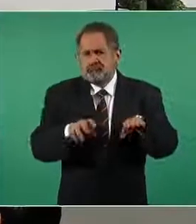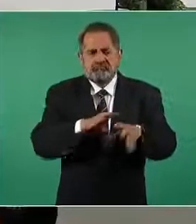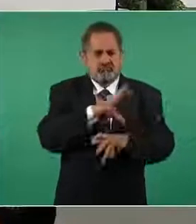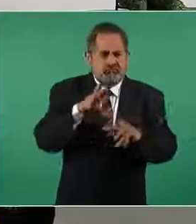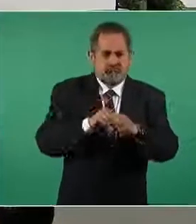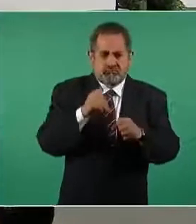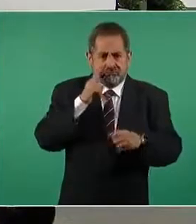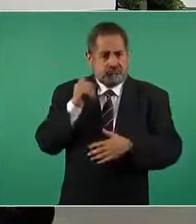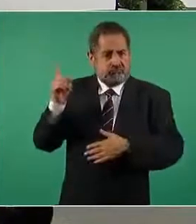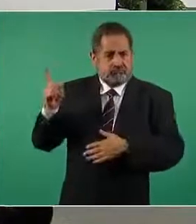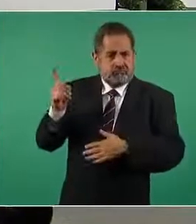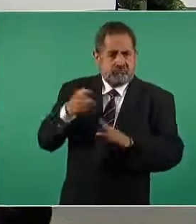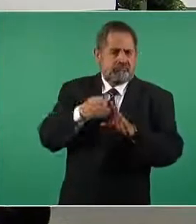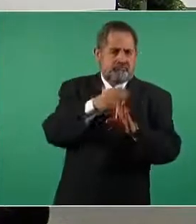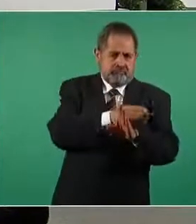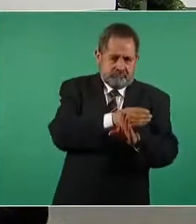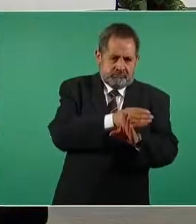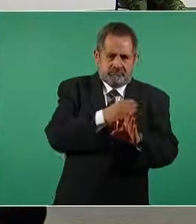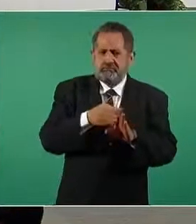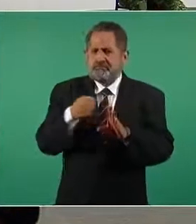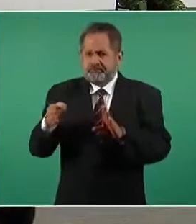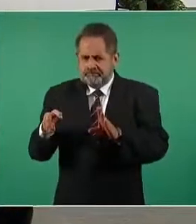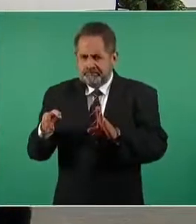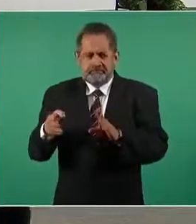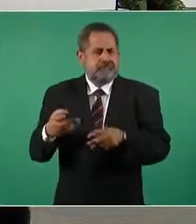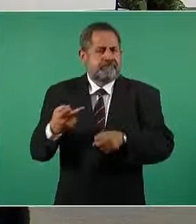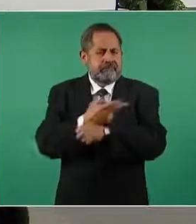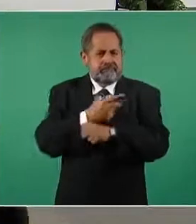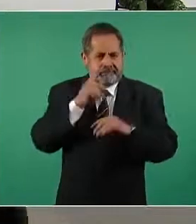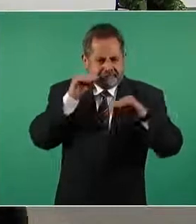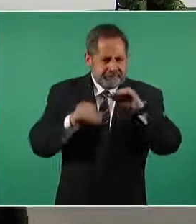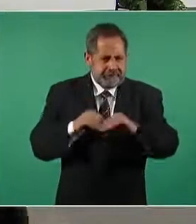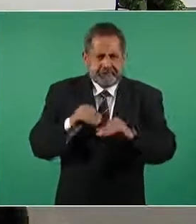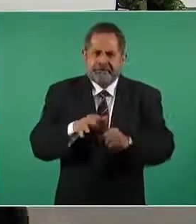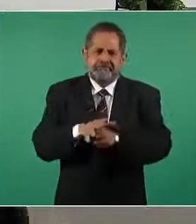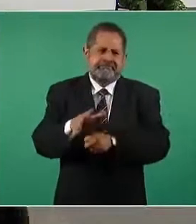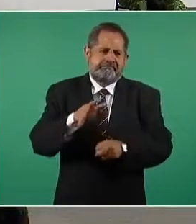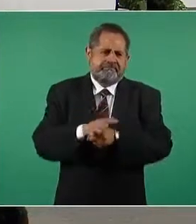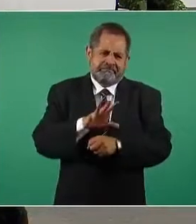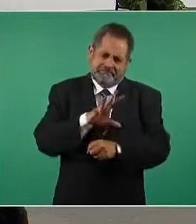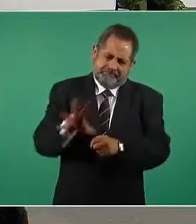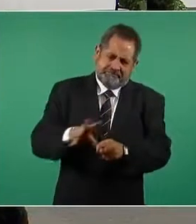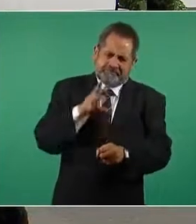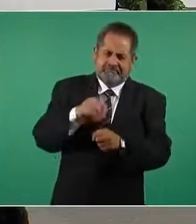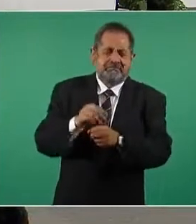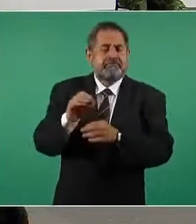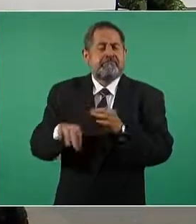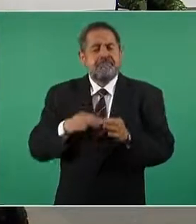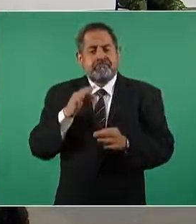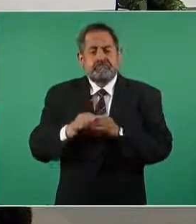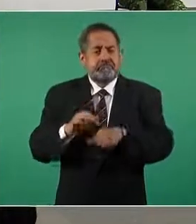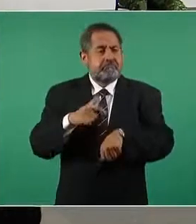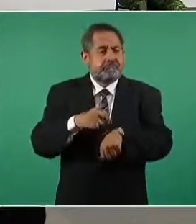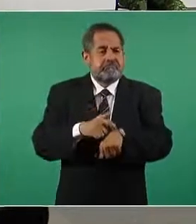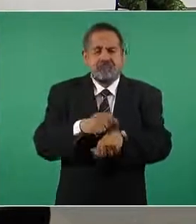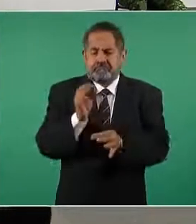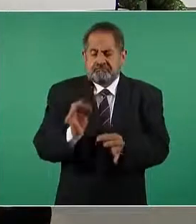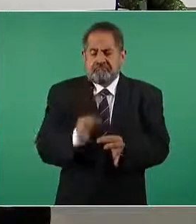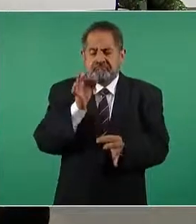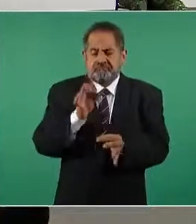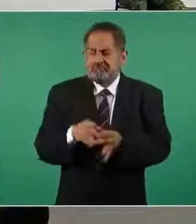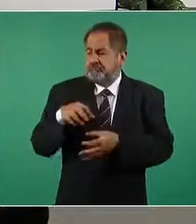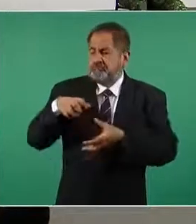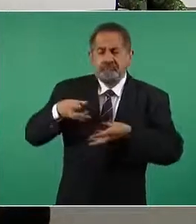avances el antes y después de las instalaciones y todos los alcances que ya han sido cumplimentados en tiempo y forma y dentro del